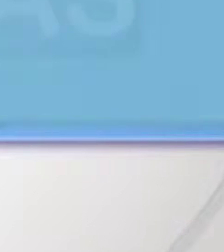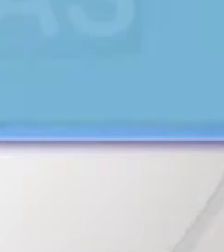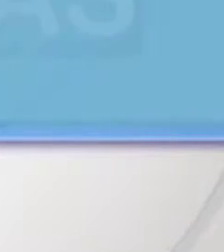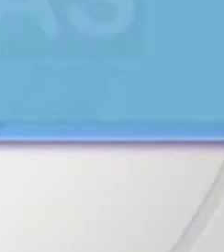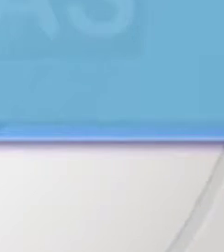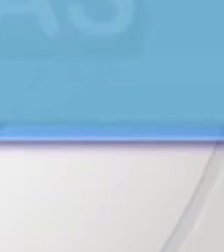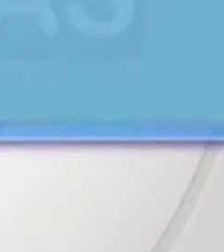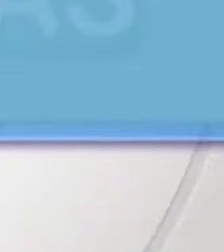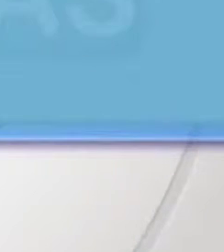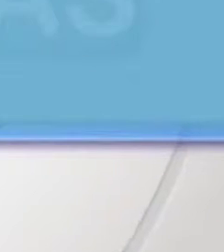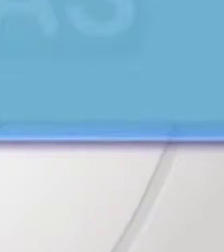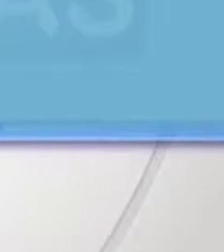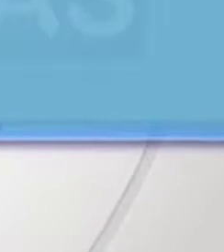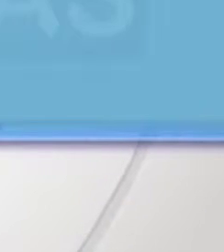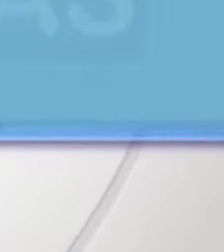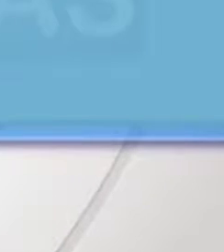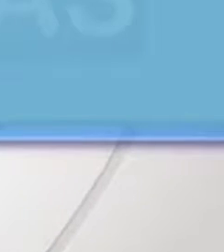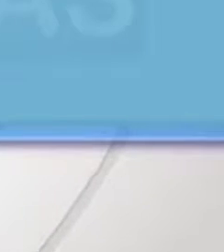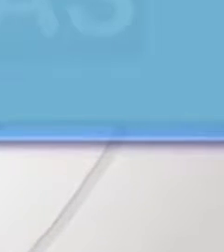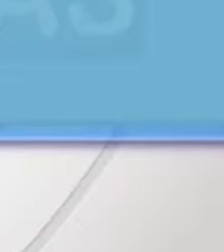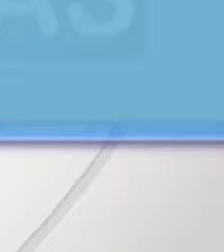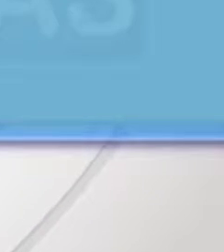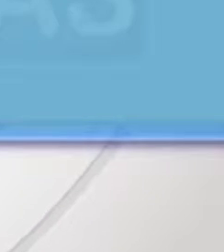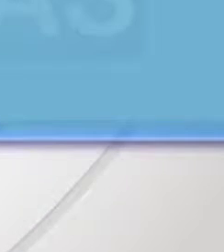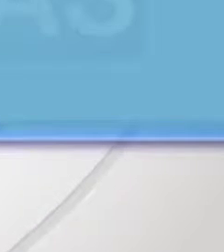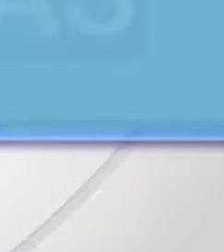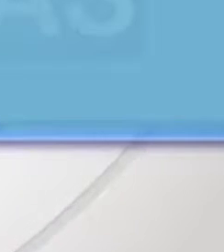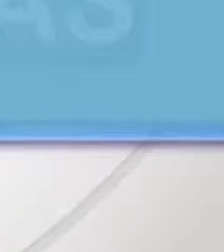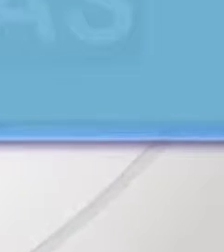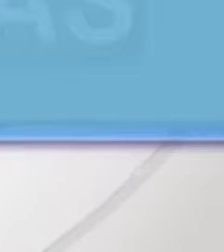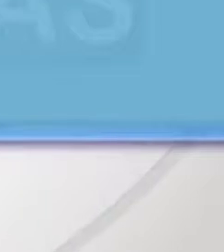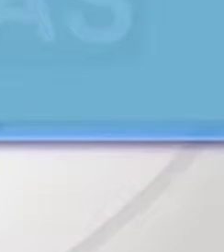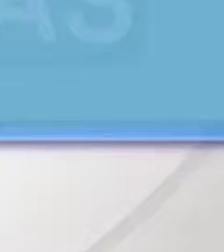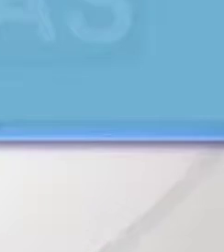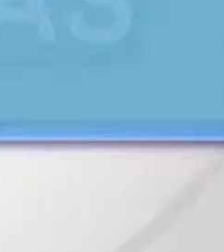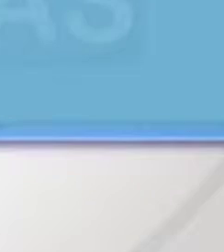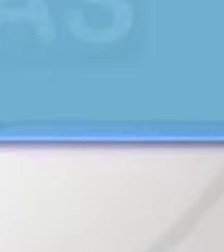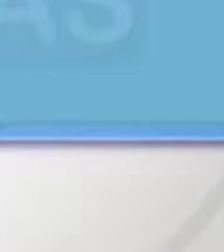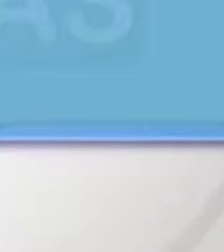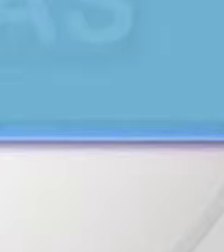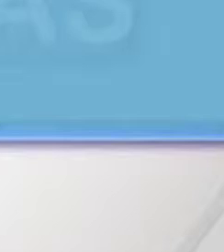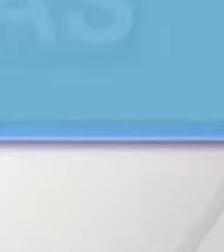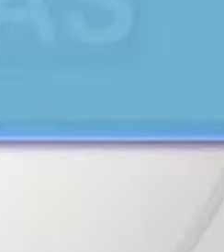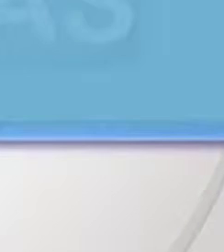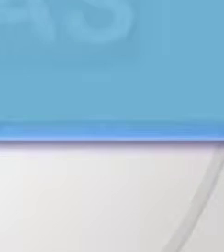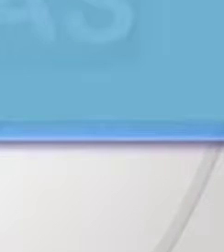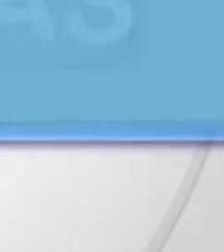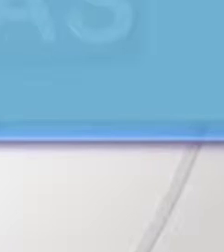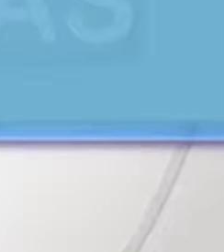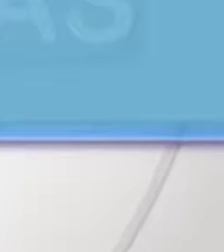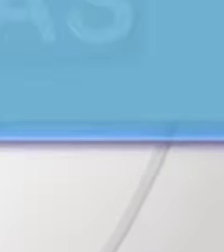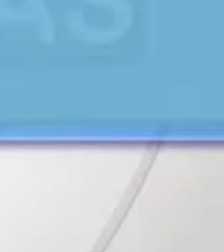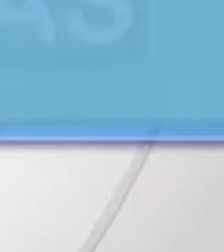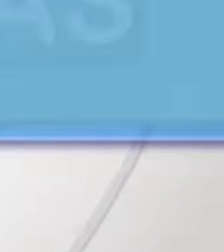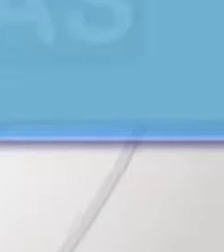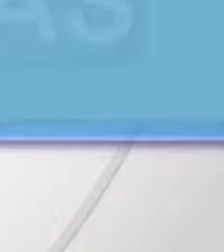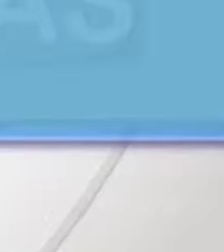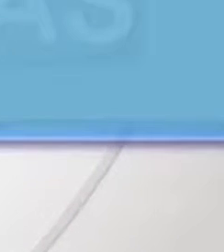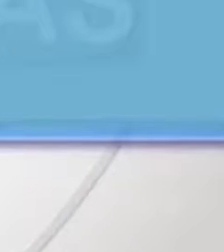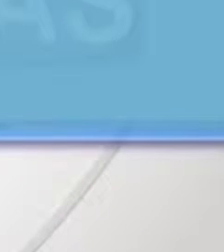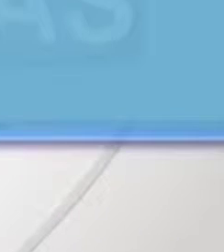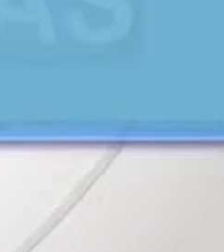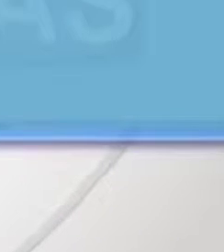Raúl Auquilla, ingeniero civil, ex prefecto de la provincia de Loja, asambleísta de Creo por